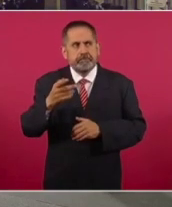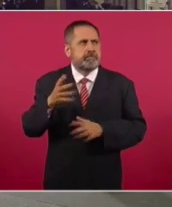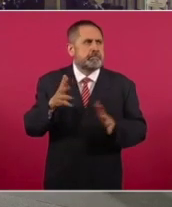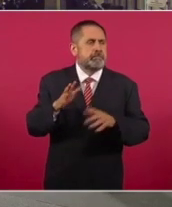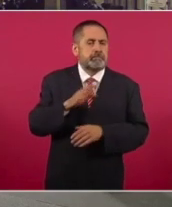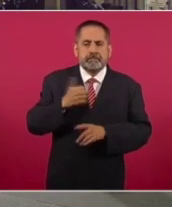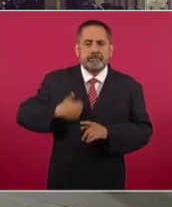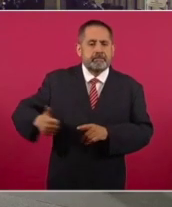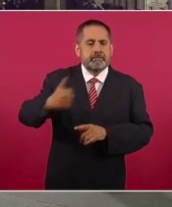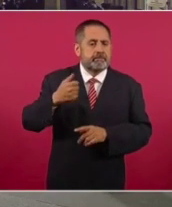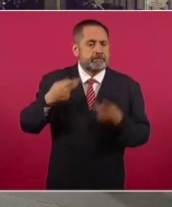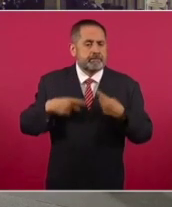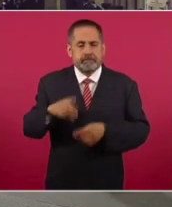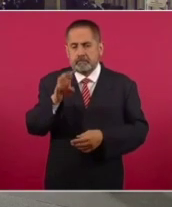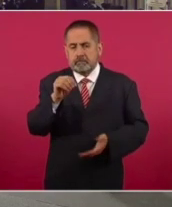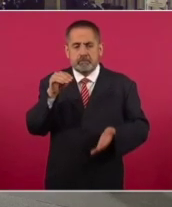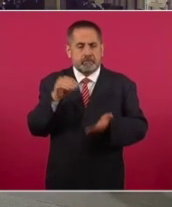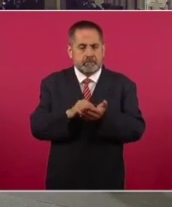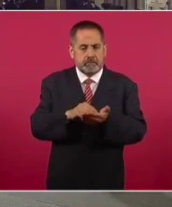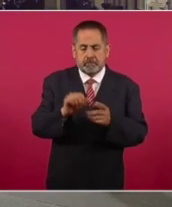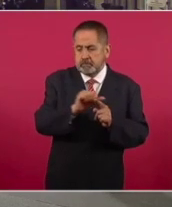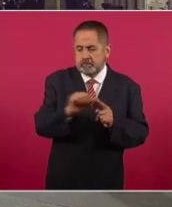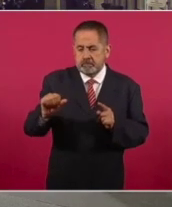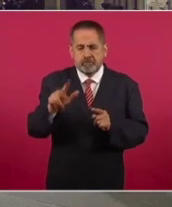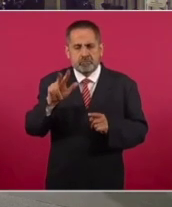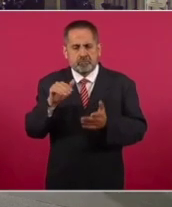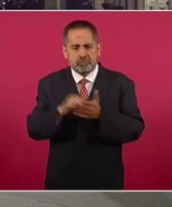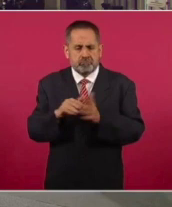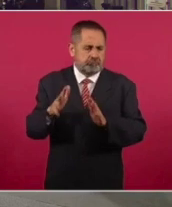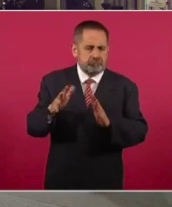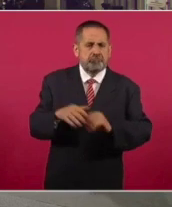mil a ocho mil,